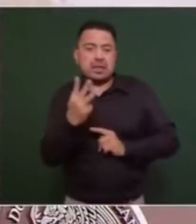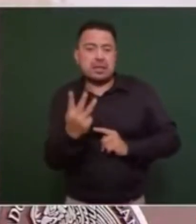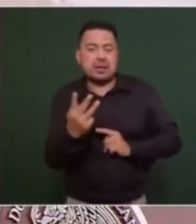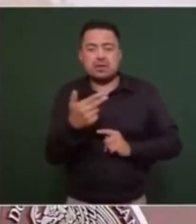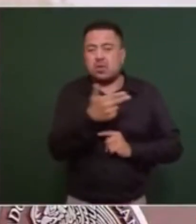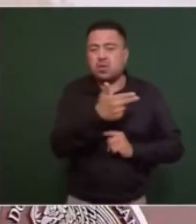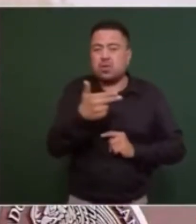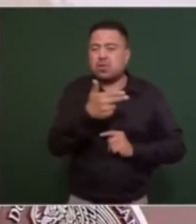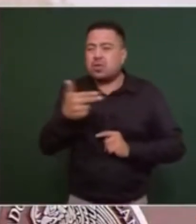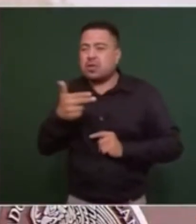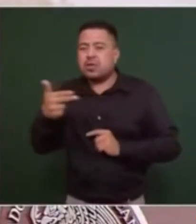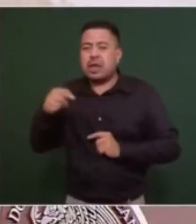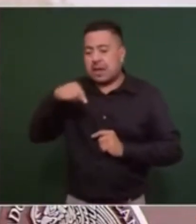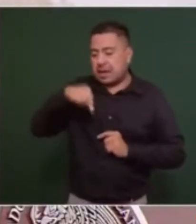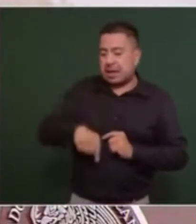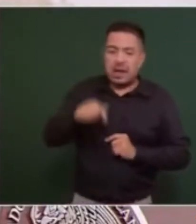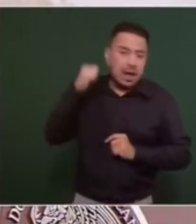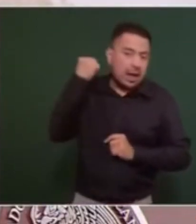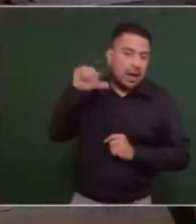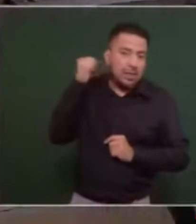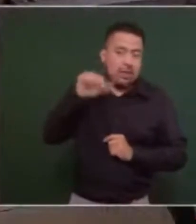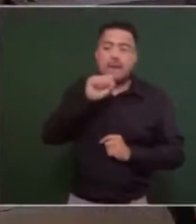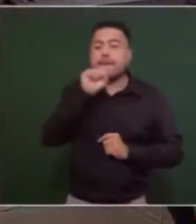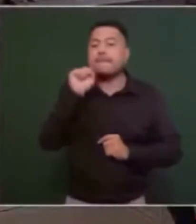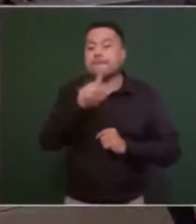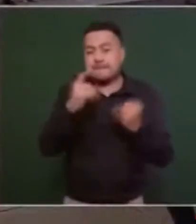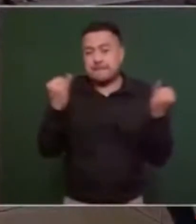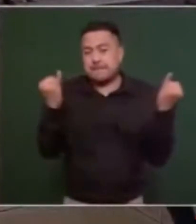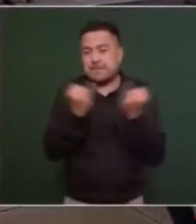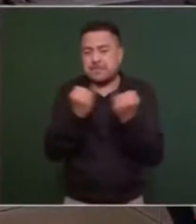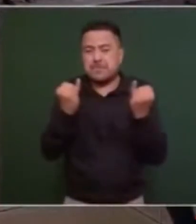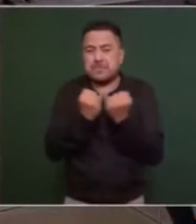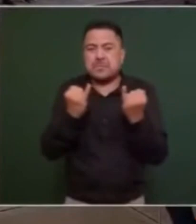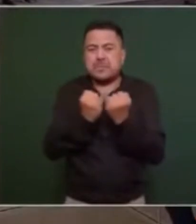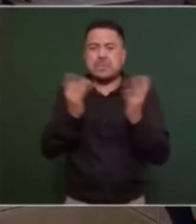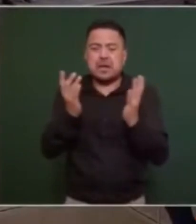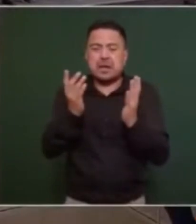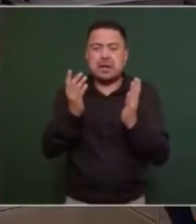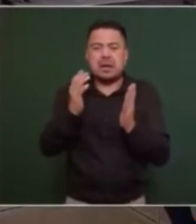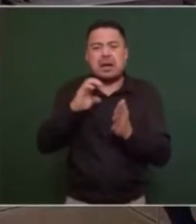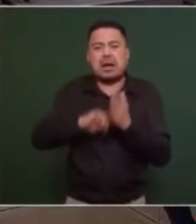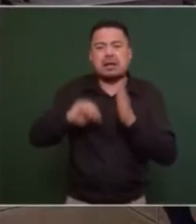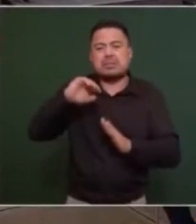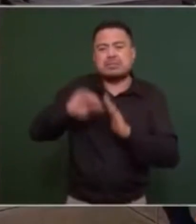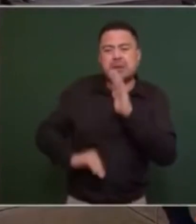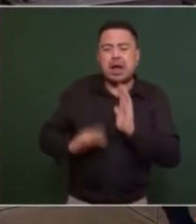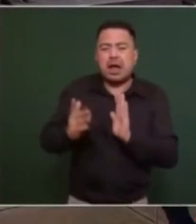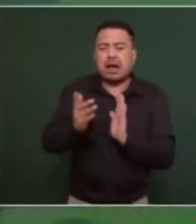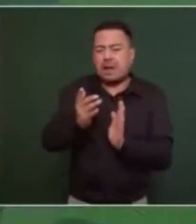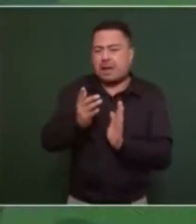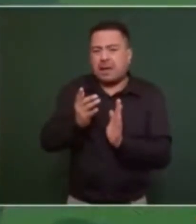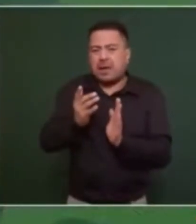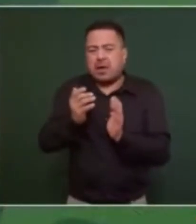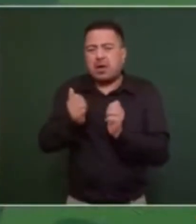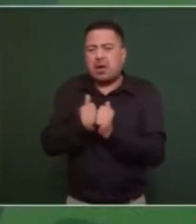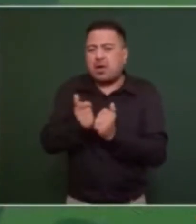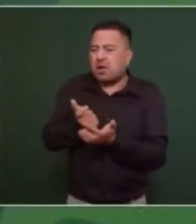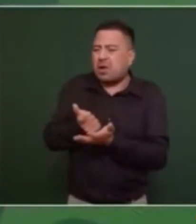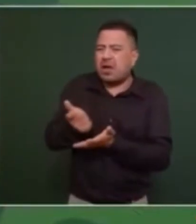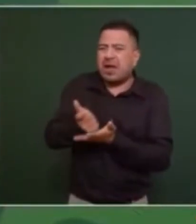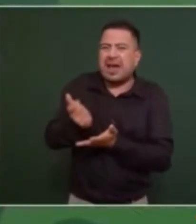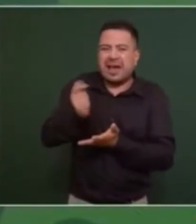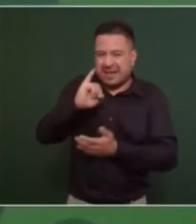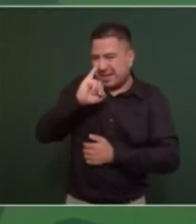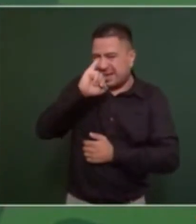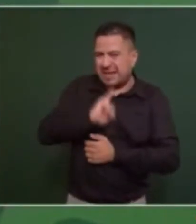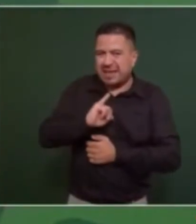hoteles de Acapulco, y también el diferimiento de pagos de las cuotas obrero patronales, tanto